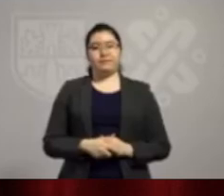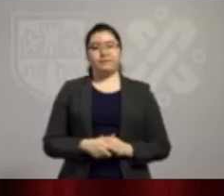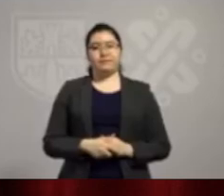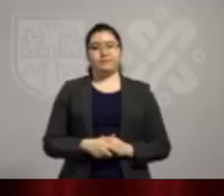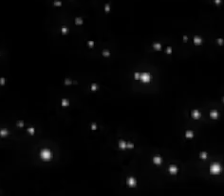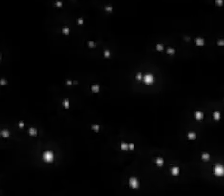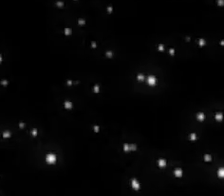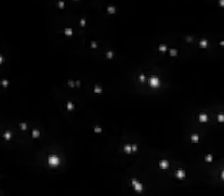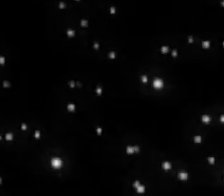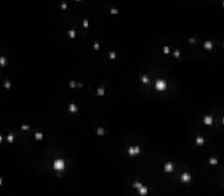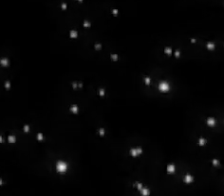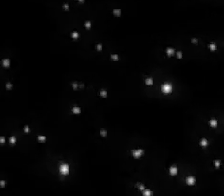Adelante.